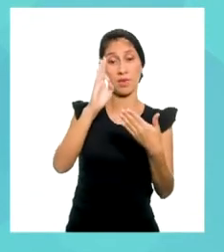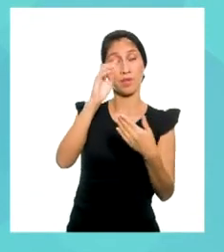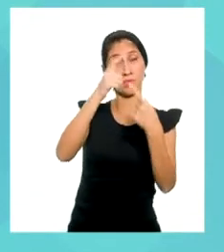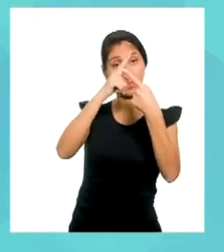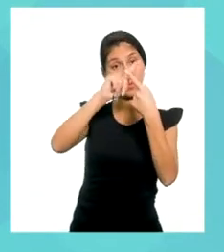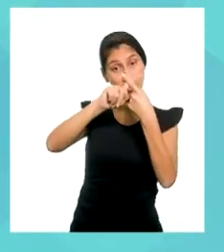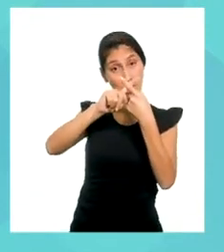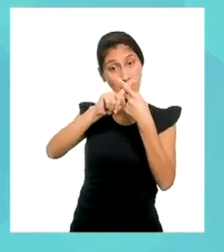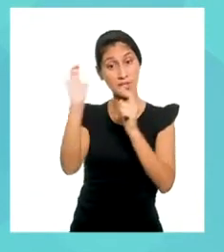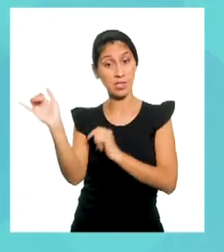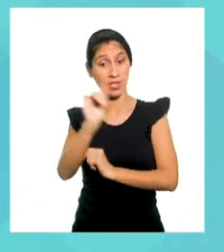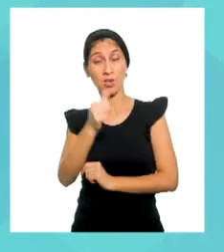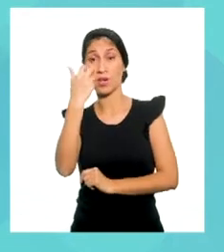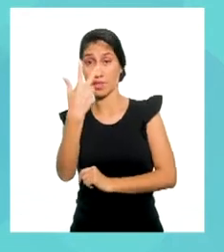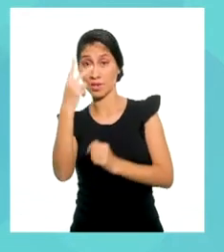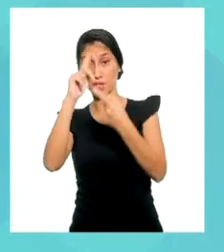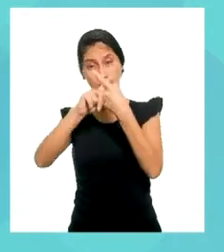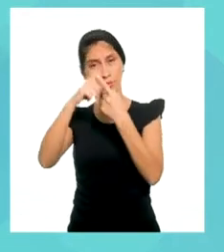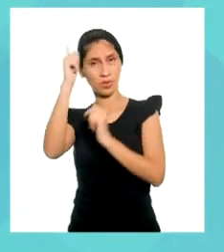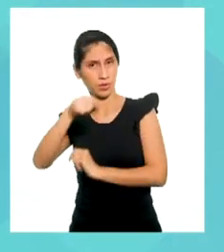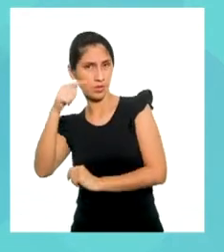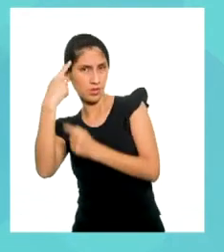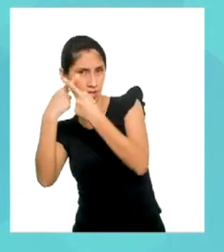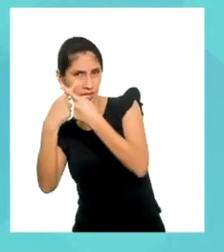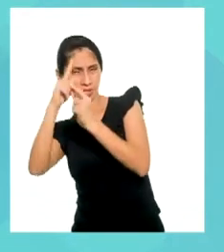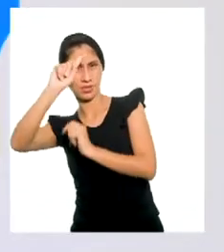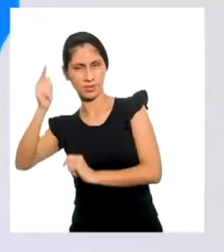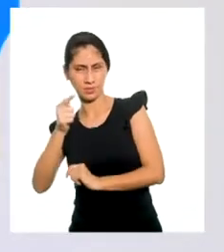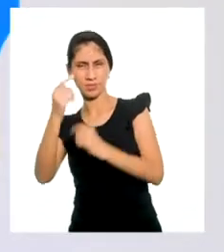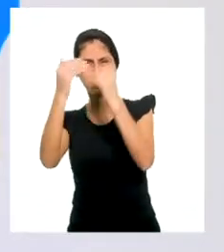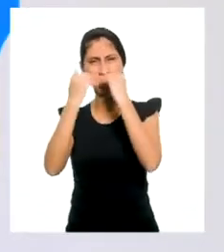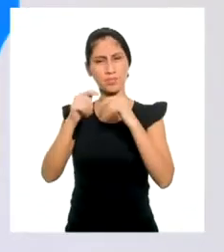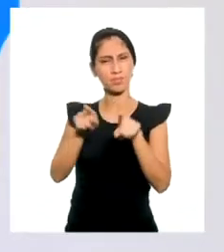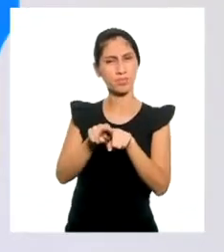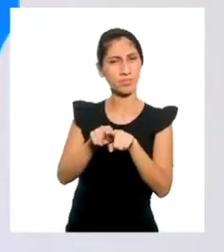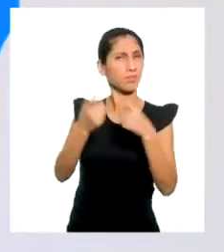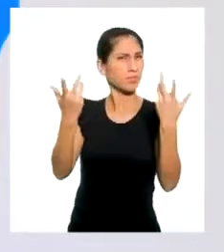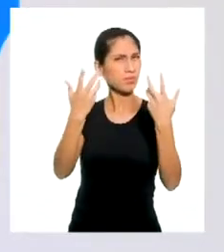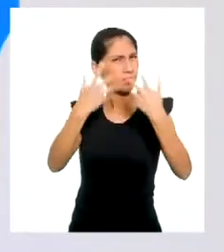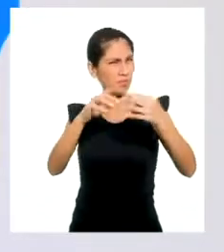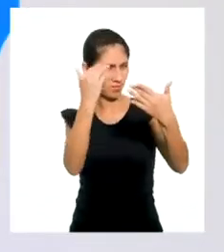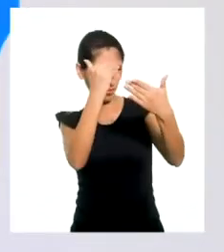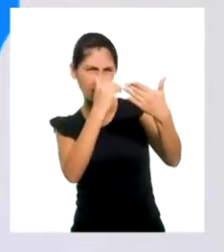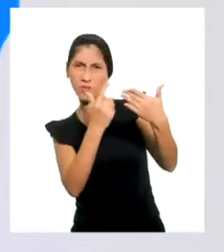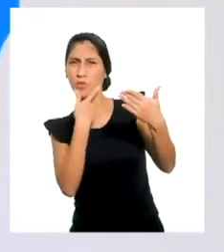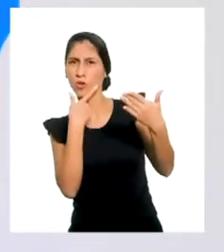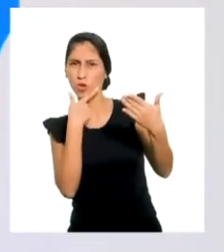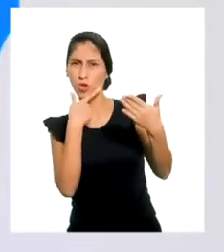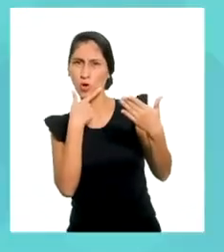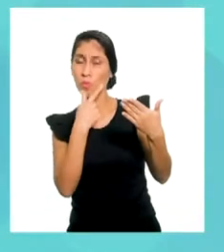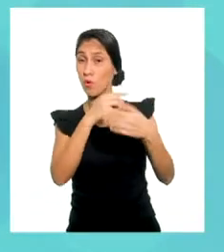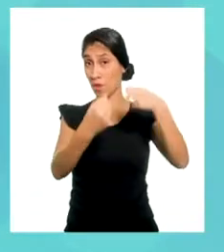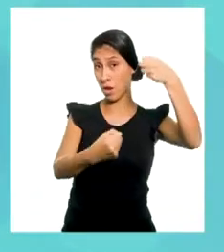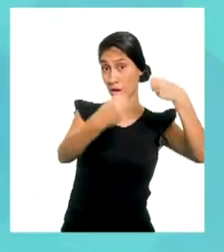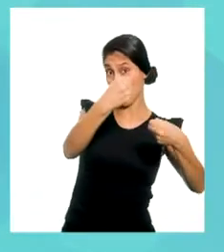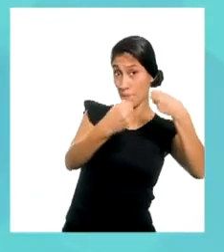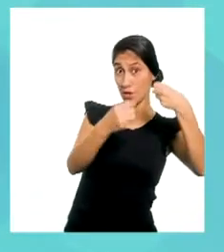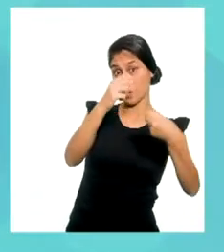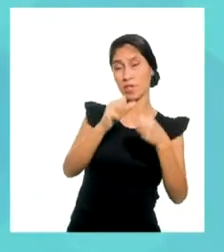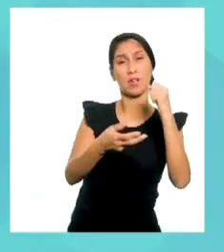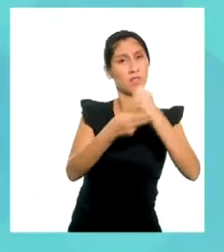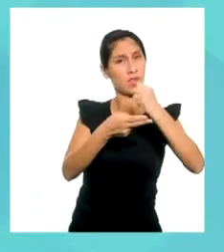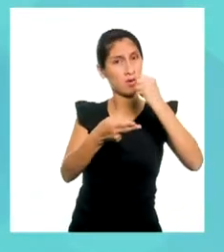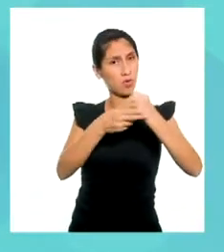es igual a 3 multiplicado por X. Para la empresa Los Seguros y Calmados, tenemos que